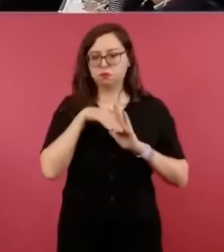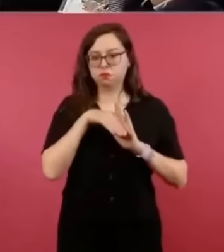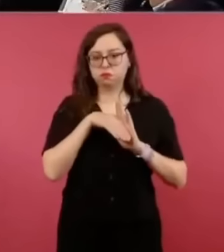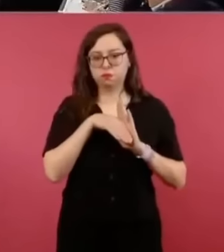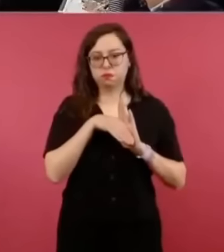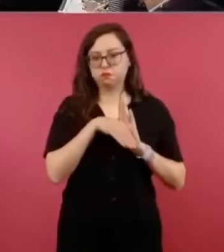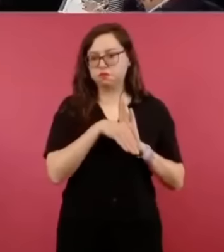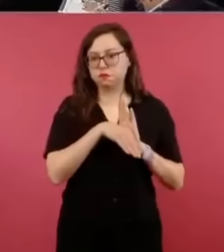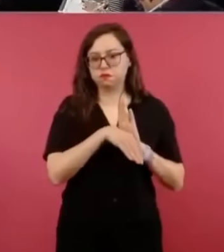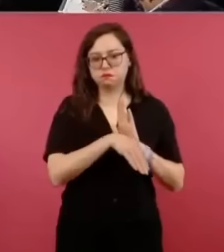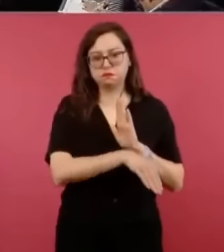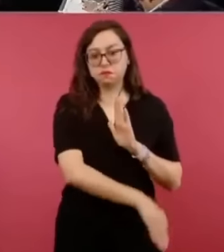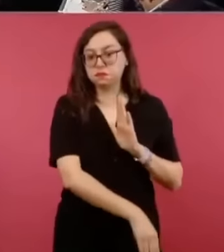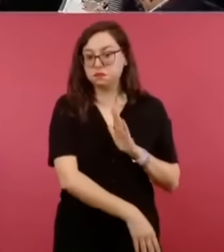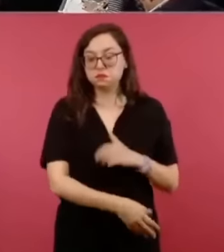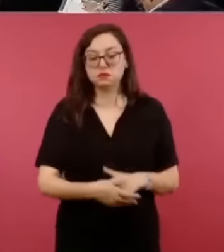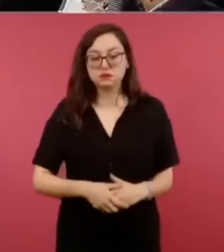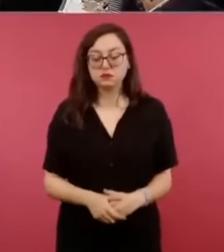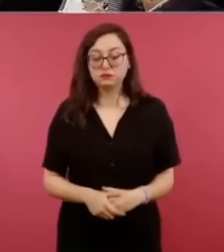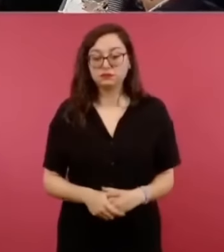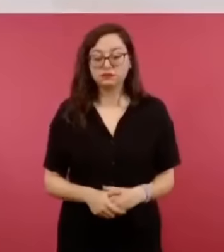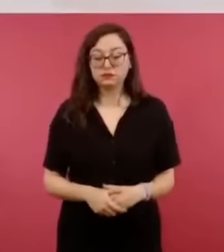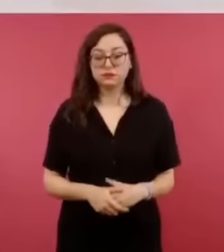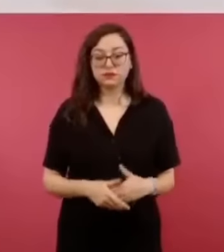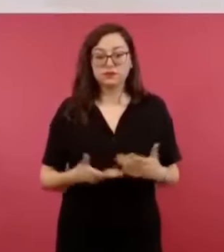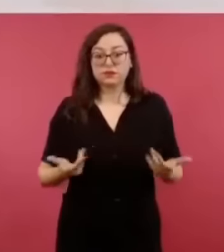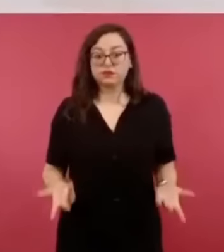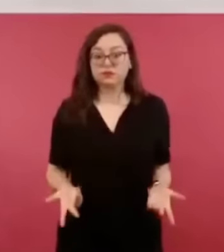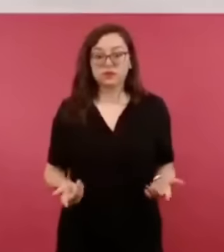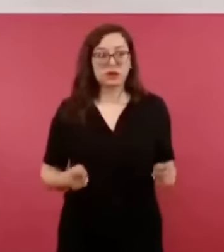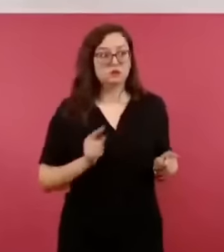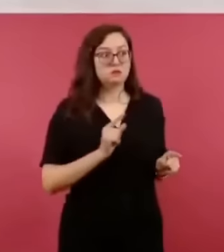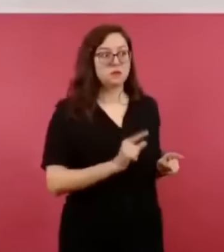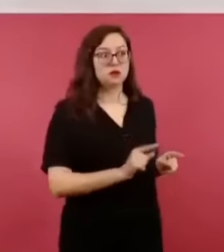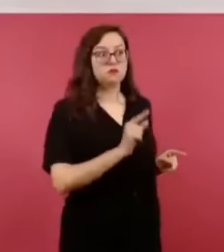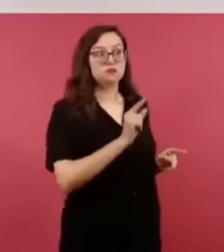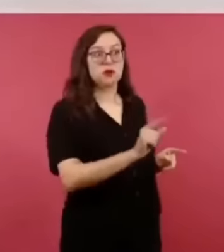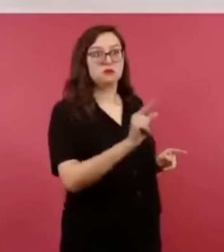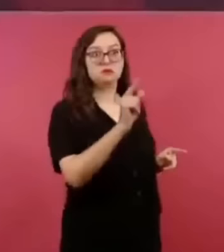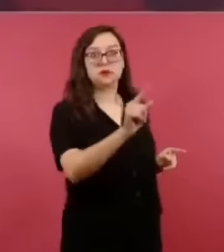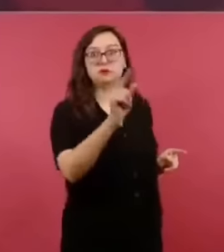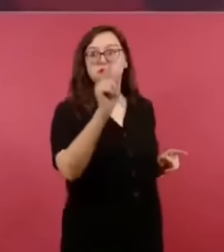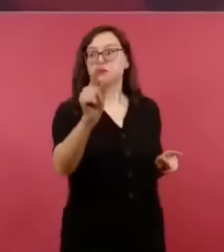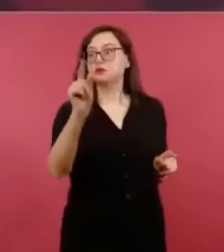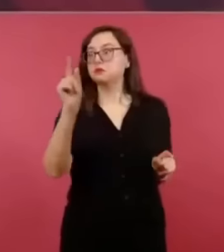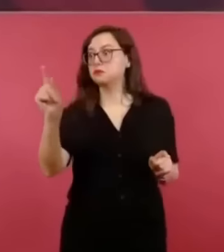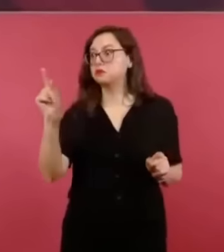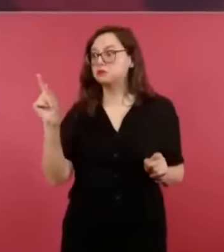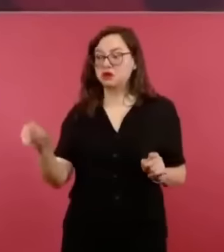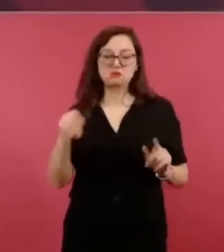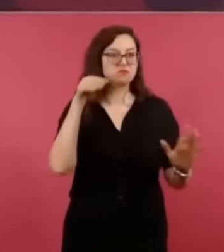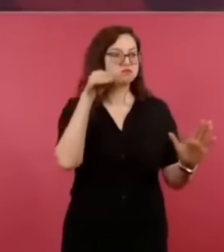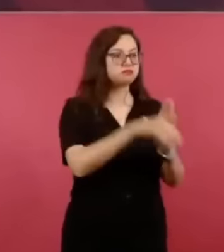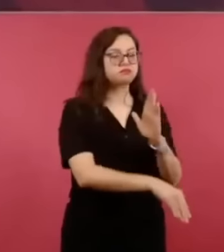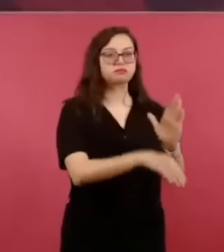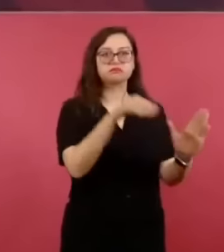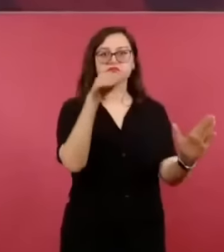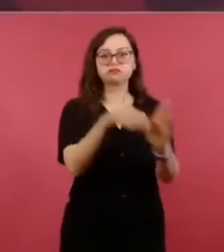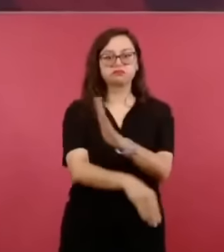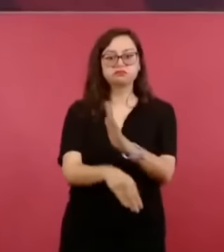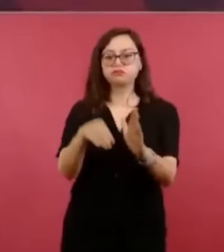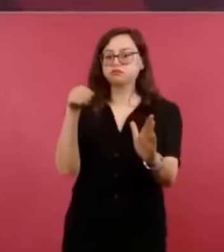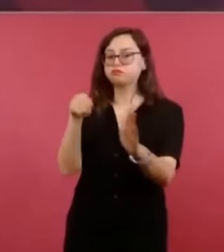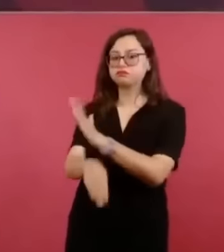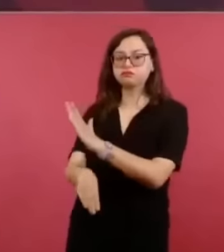en todos los ámbitos, en todos los terrenos de la vida